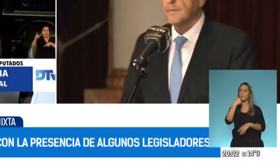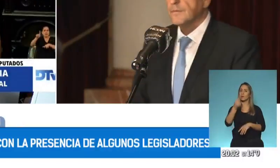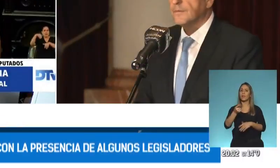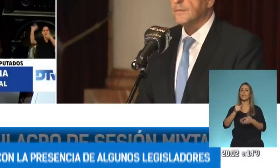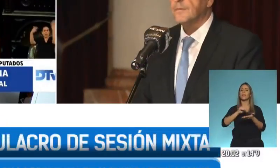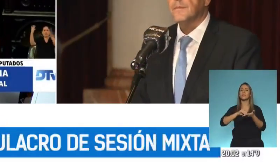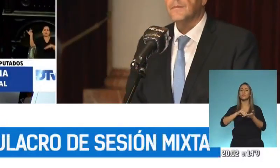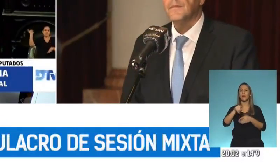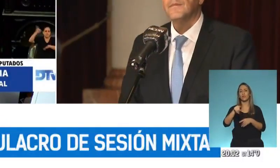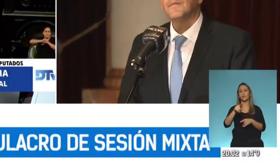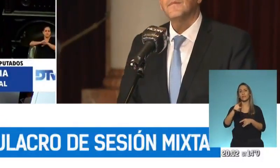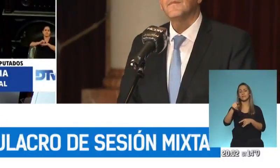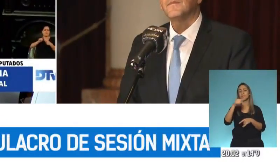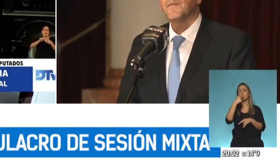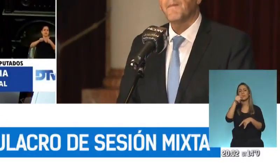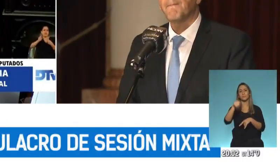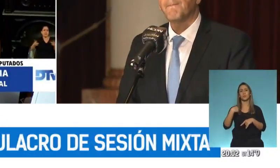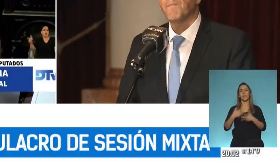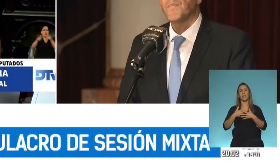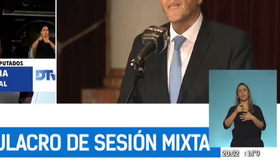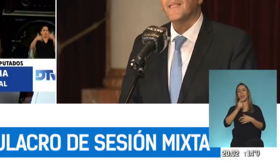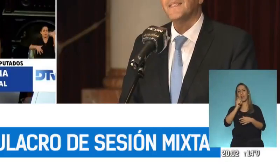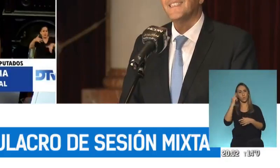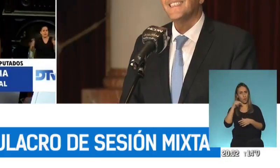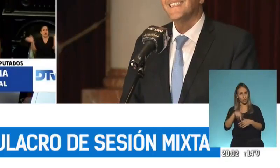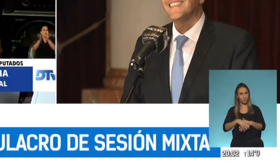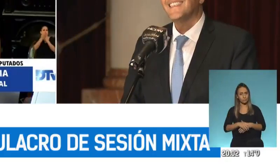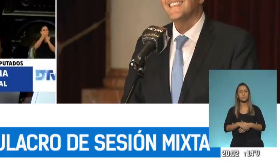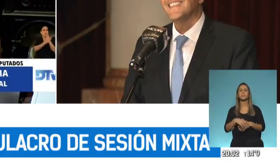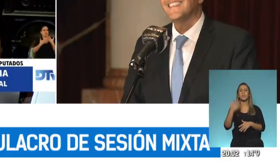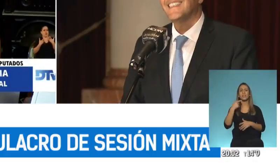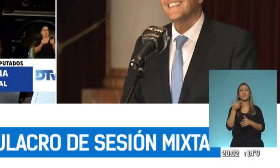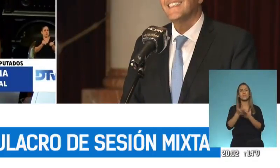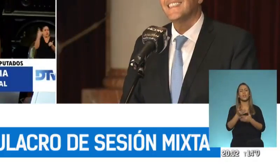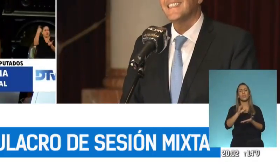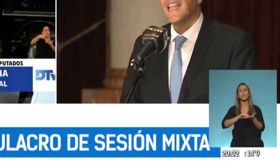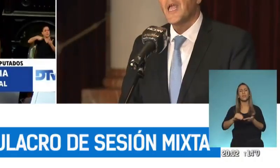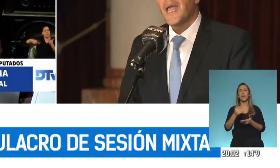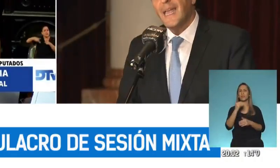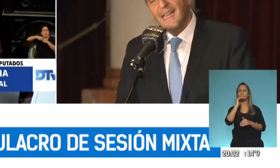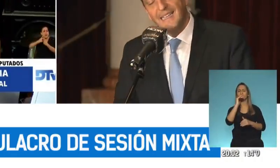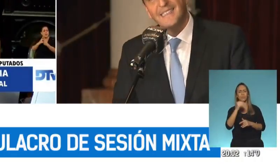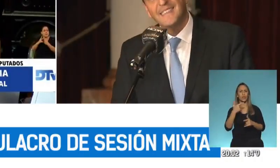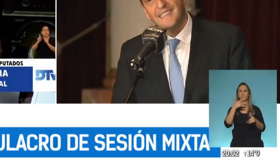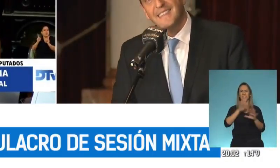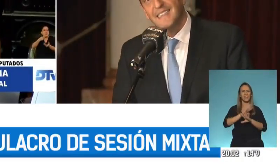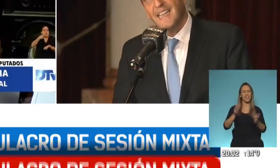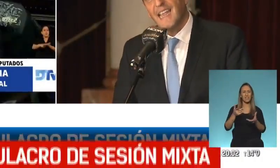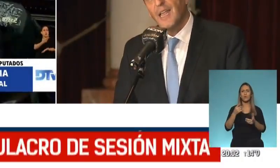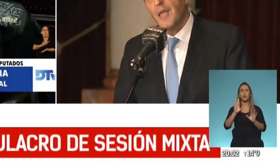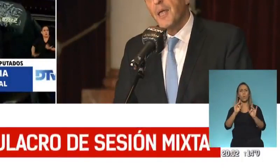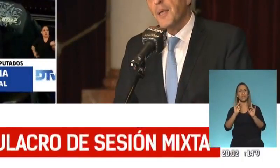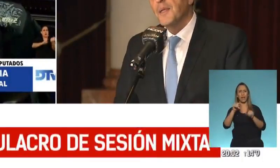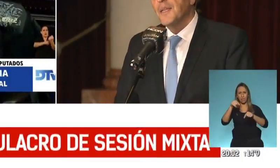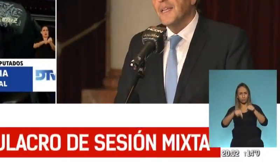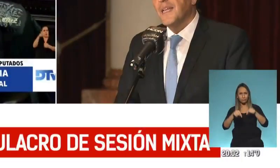en un momento le pedía a los diputados que no se estresen, y el que se estresó fue usted realmente, pero no se entendía nada porque era complicado el sistema